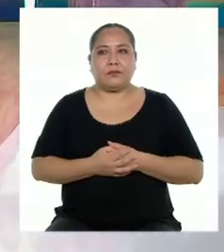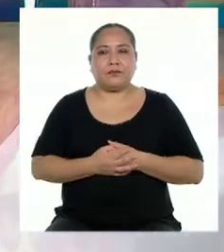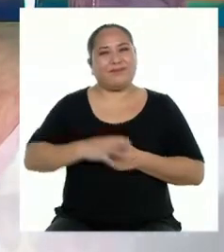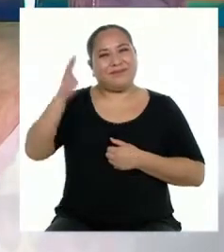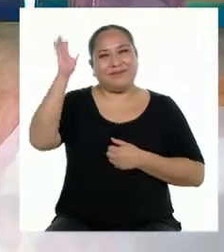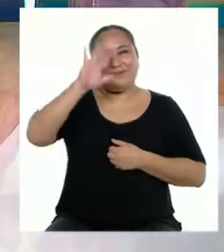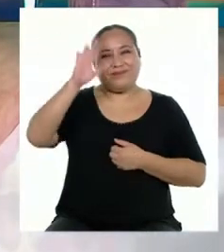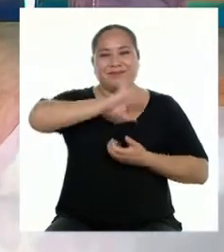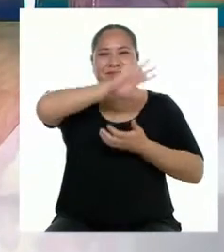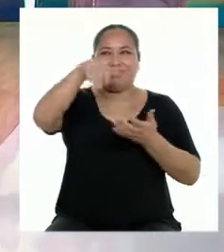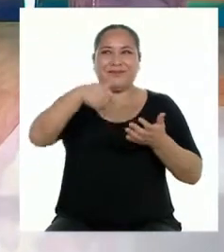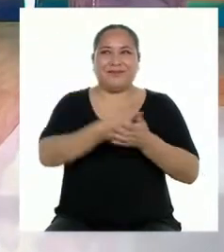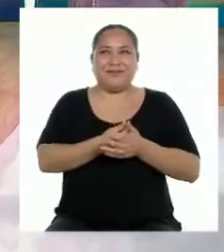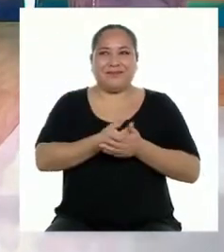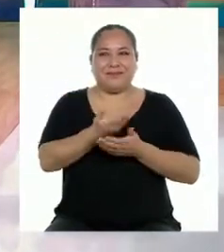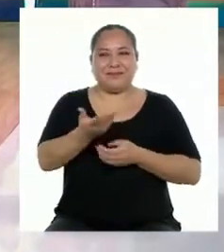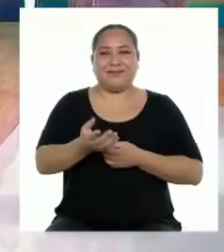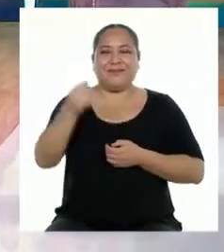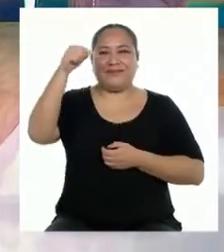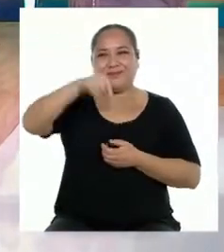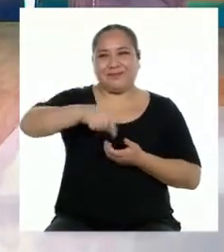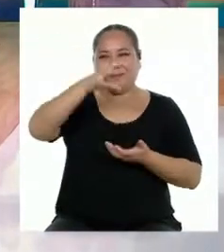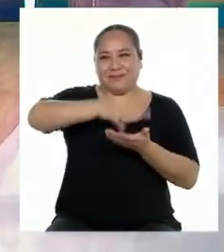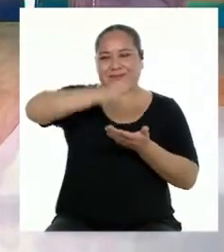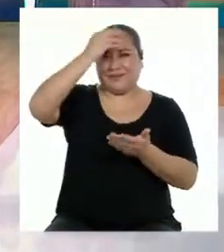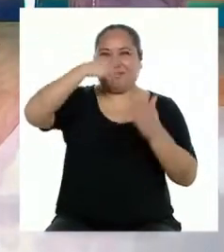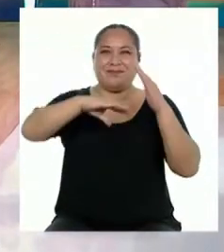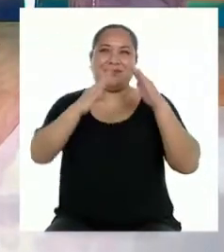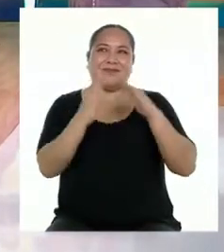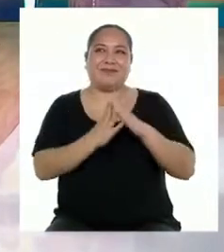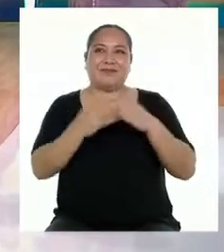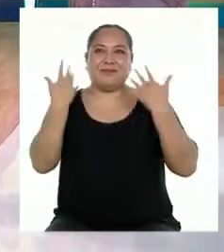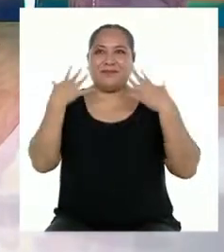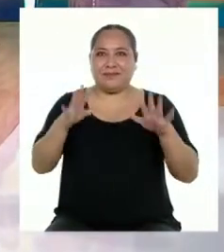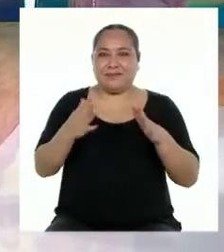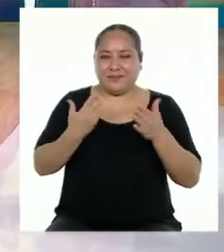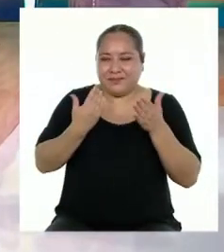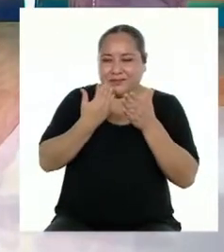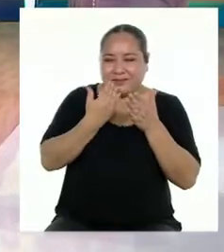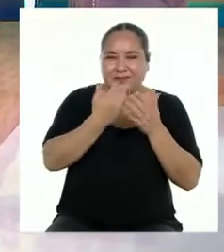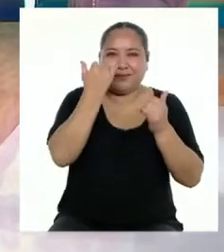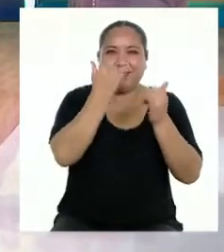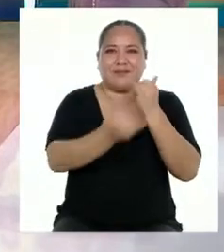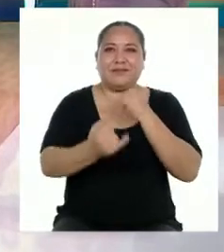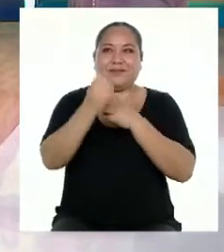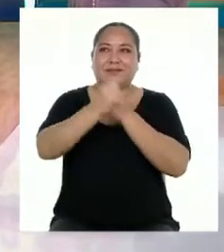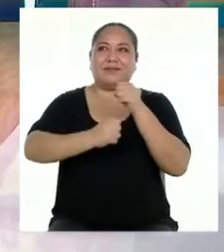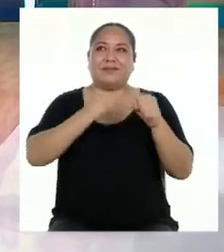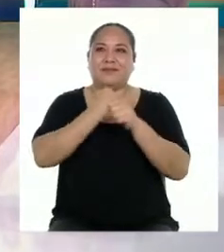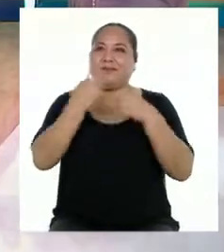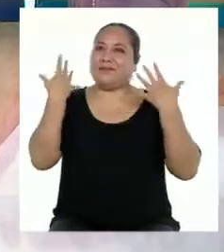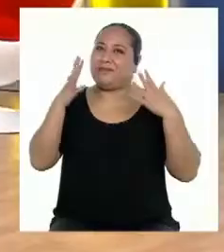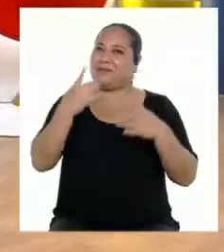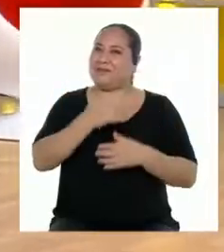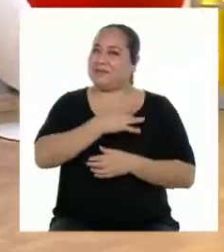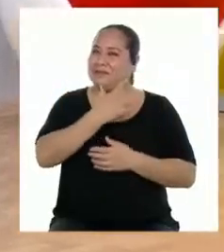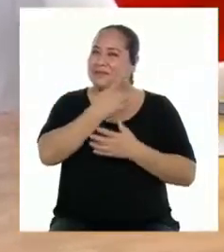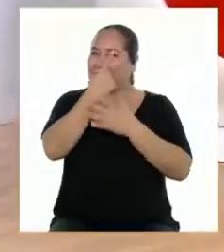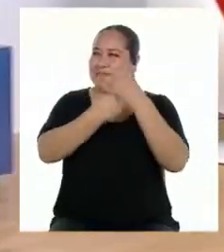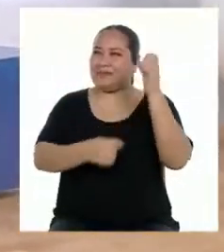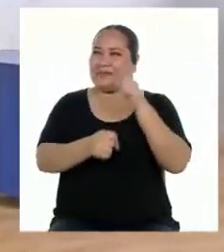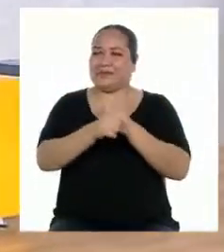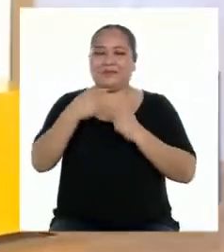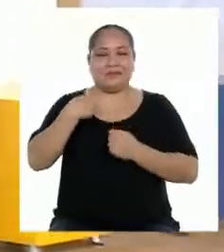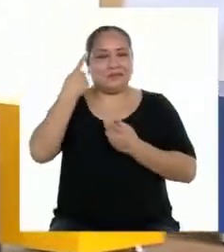Hola a todas y todos. Esto es Aprendo en Casa. Y como ya estamos cerrando el año y ya hay confianza, he